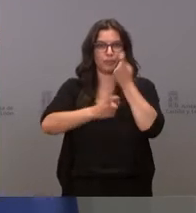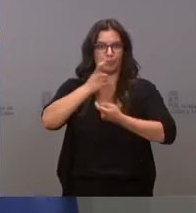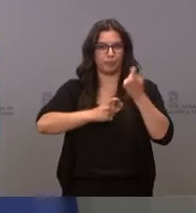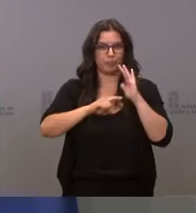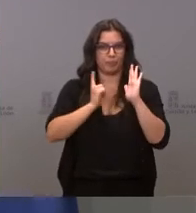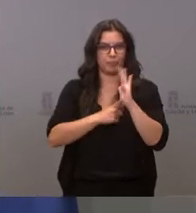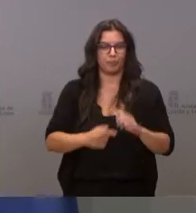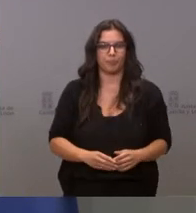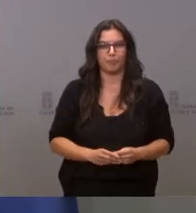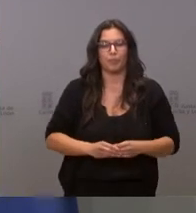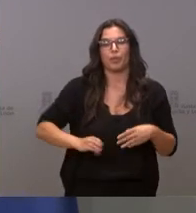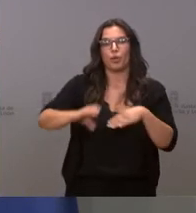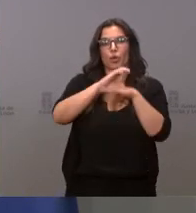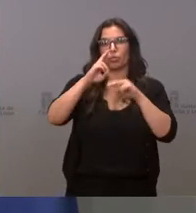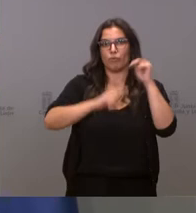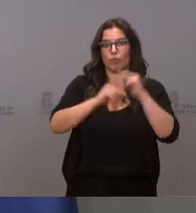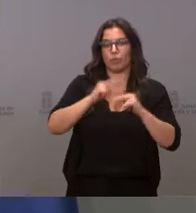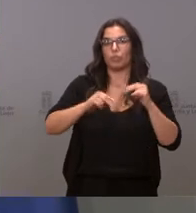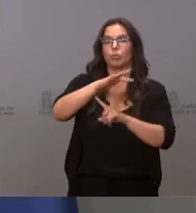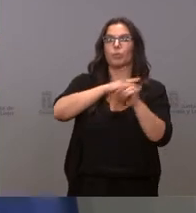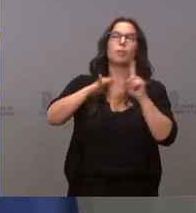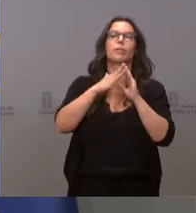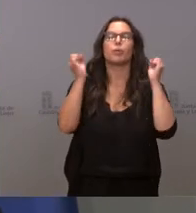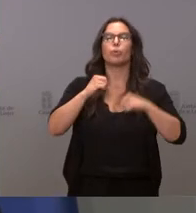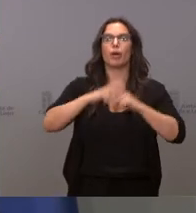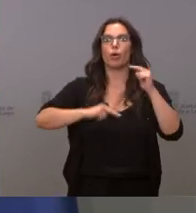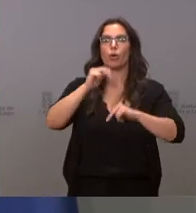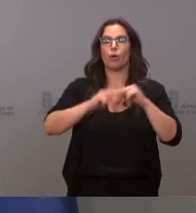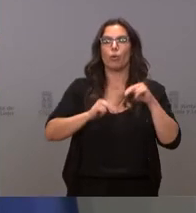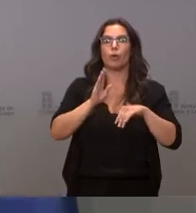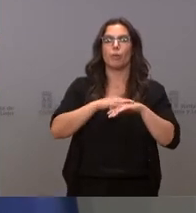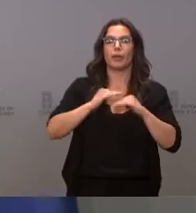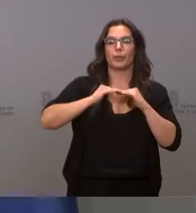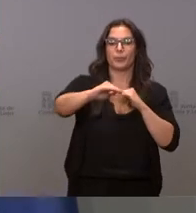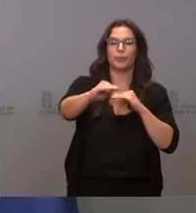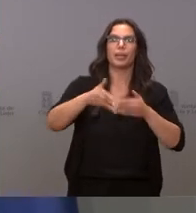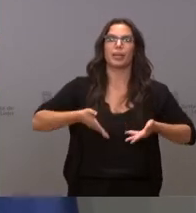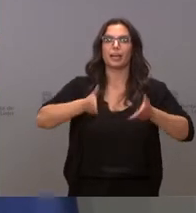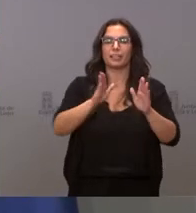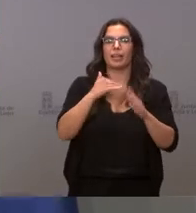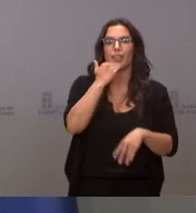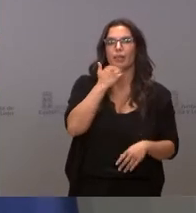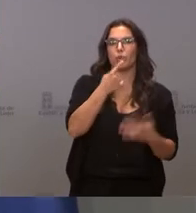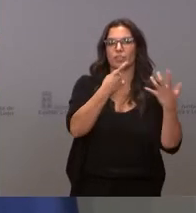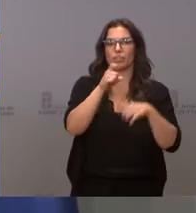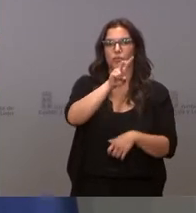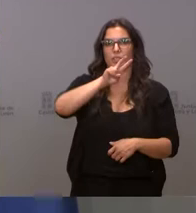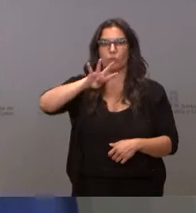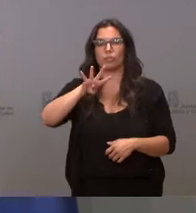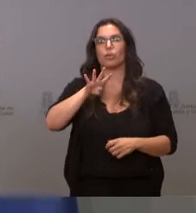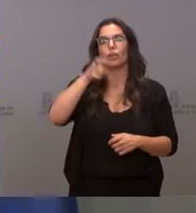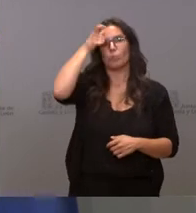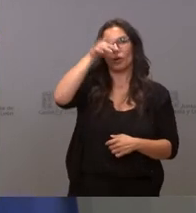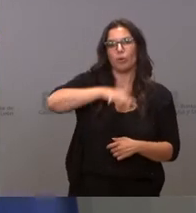La Consejería de Fomento y Medio Ambiente aprueba obras de regulación y renovación del firma en la carretera Zamora 624, en el término